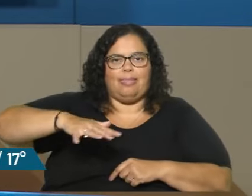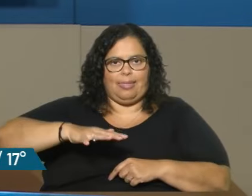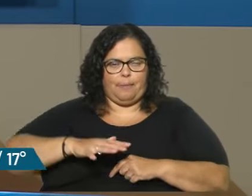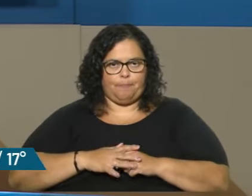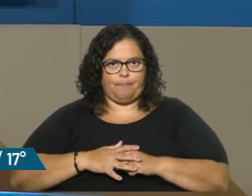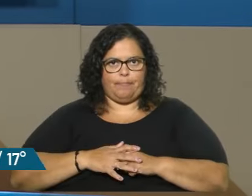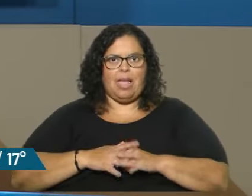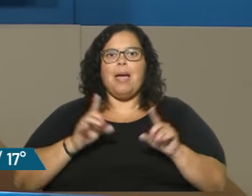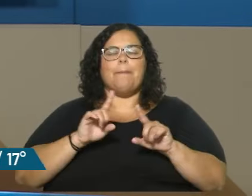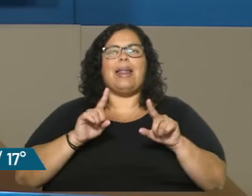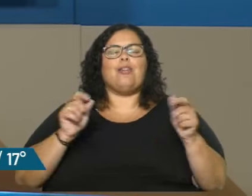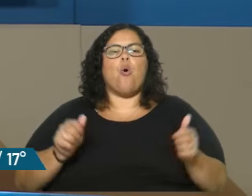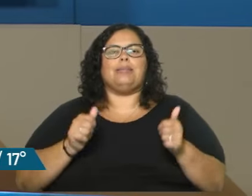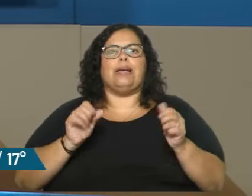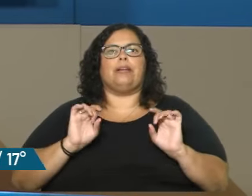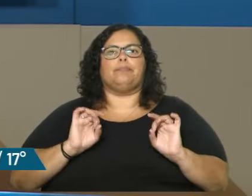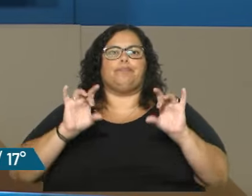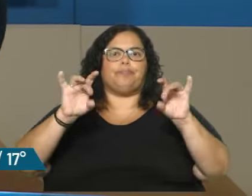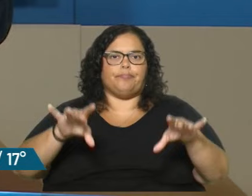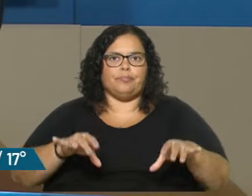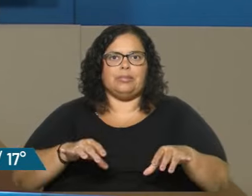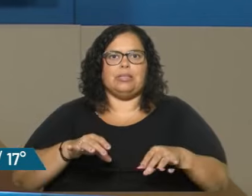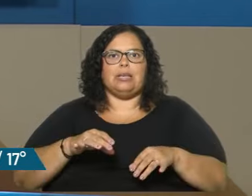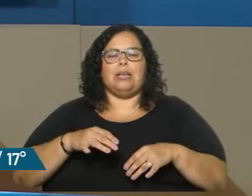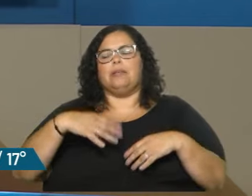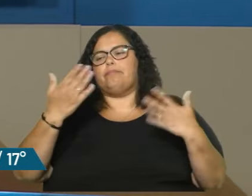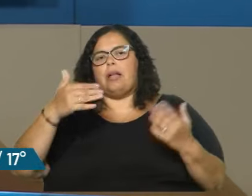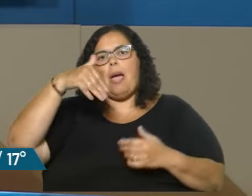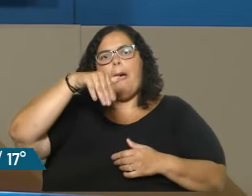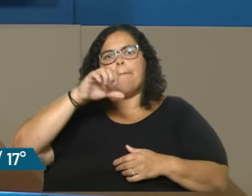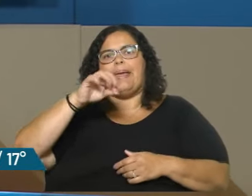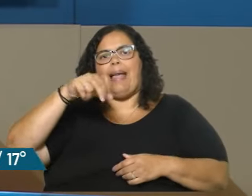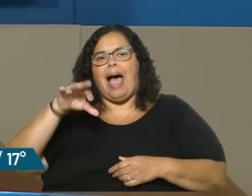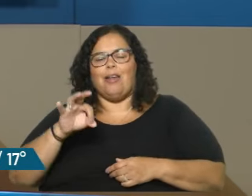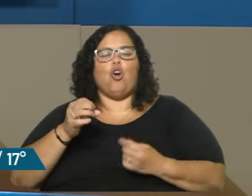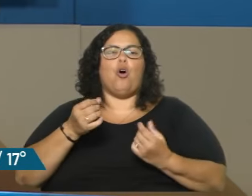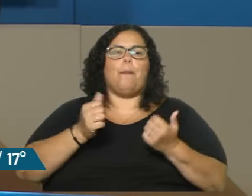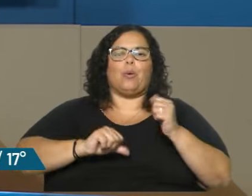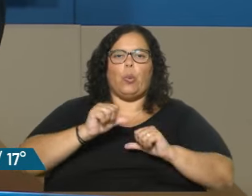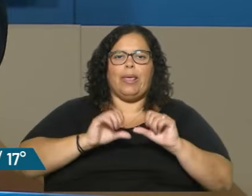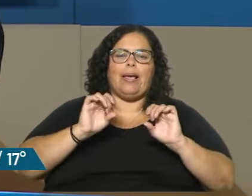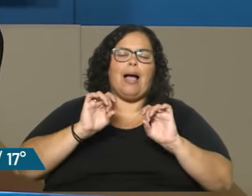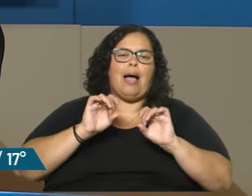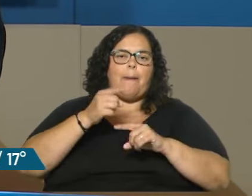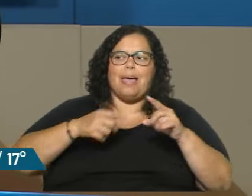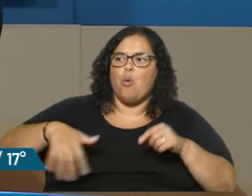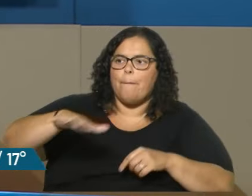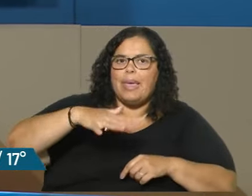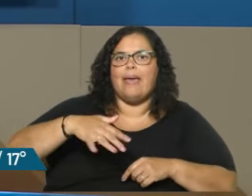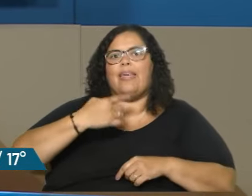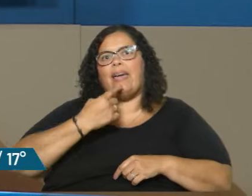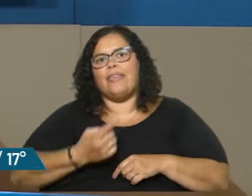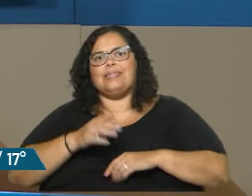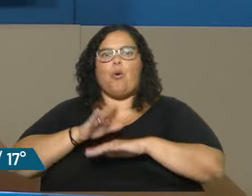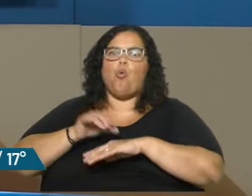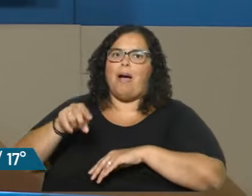A no emitir, bueno, justamente emisiones de metano que perjudiquen al medio ambiente, según la fábula, que ahora las vacas son